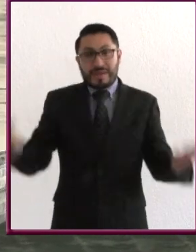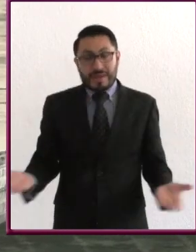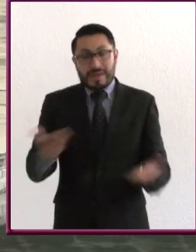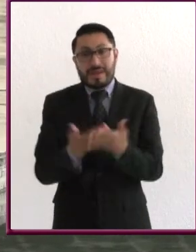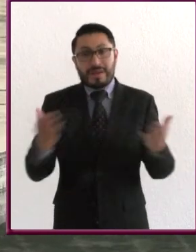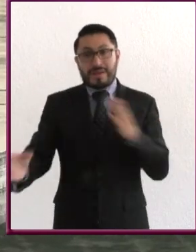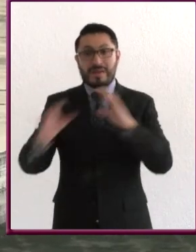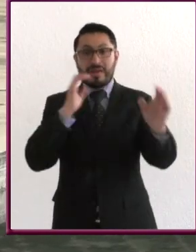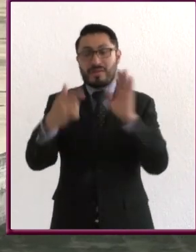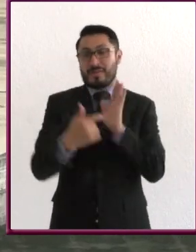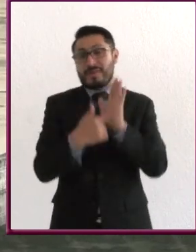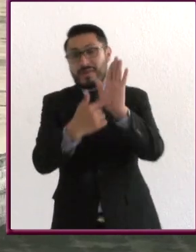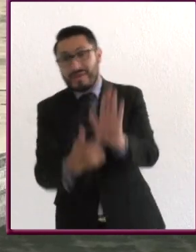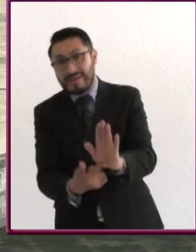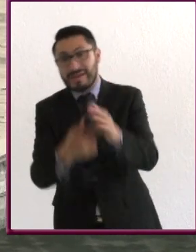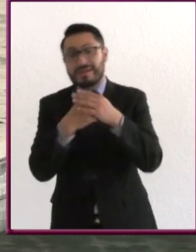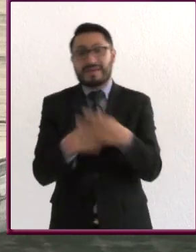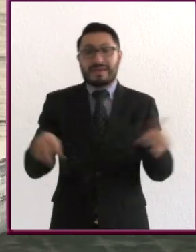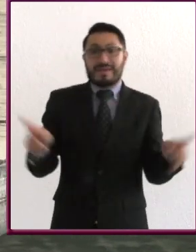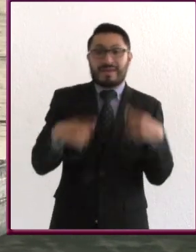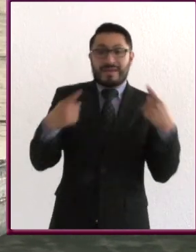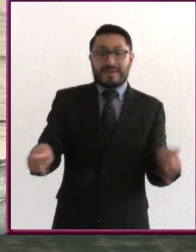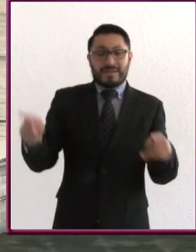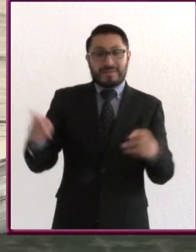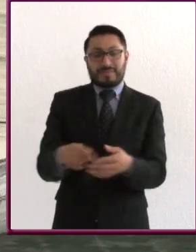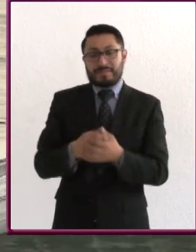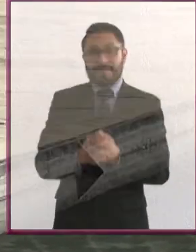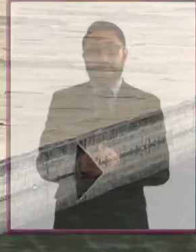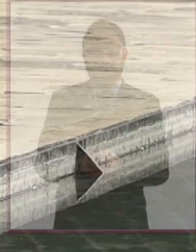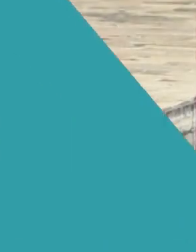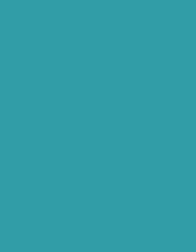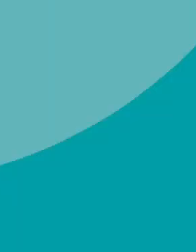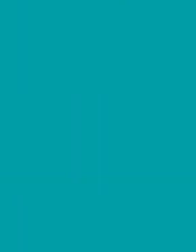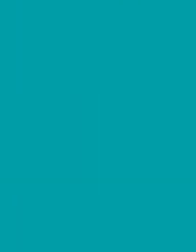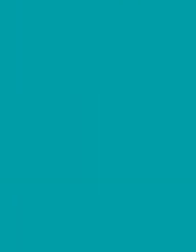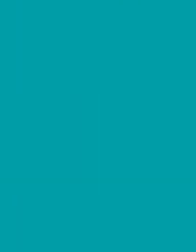Comunicación nos presenta un capítulo de Etnomúsica con Rodrigo Bartra.